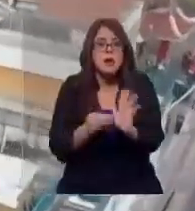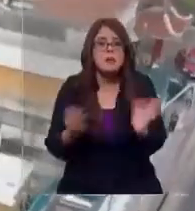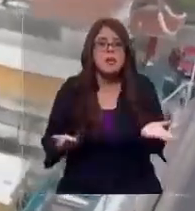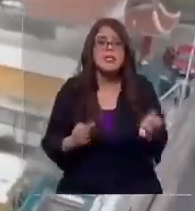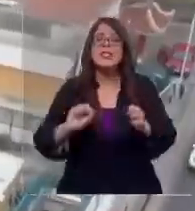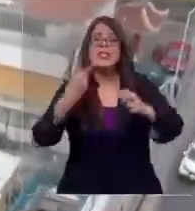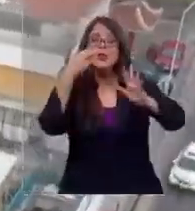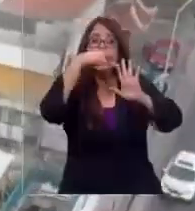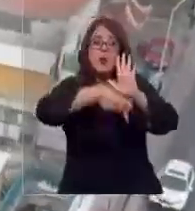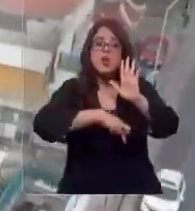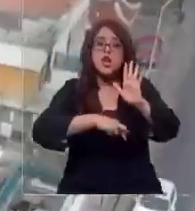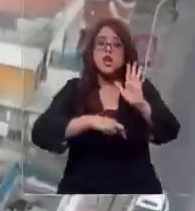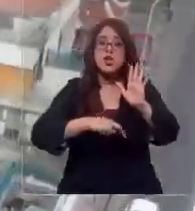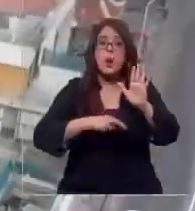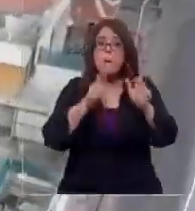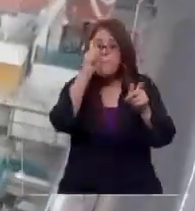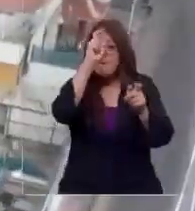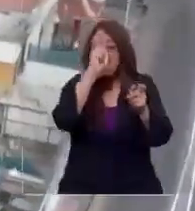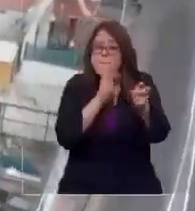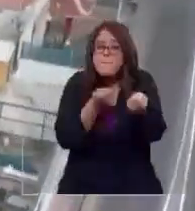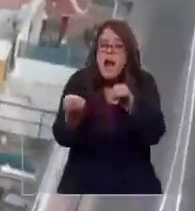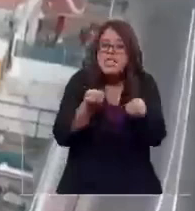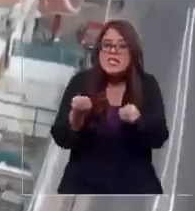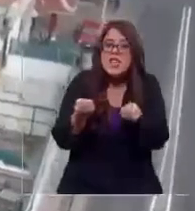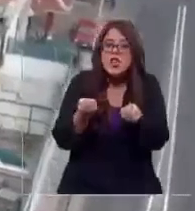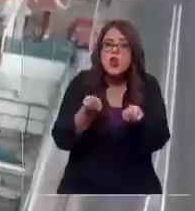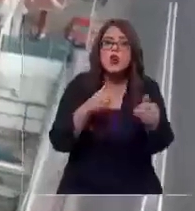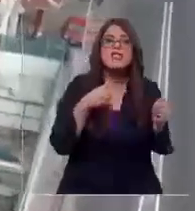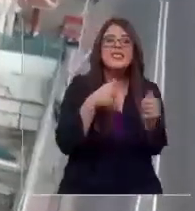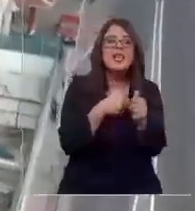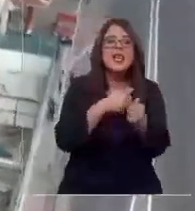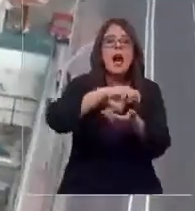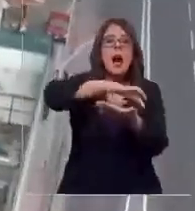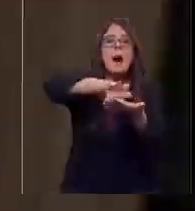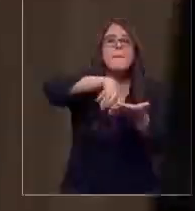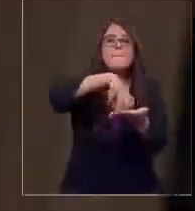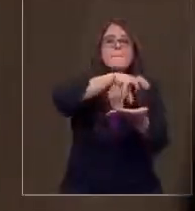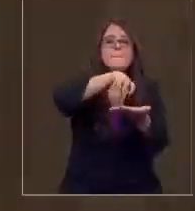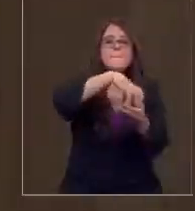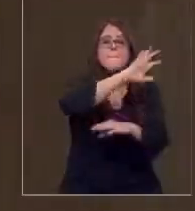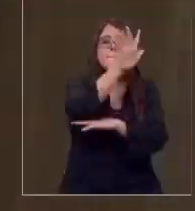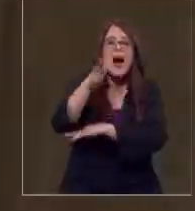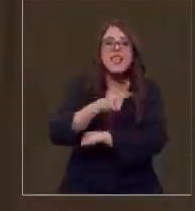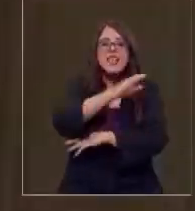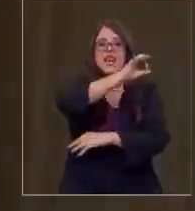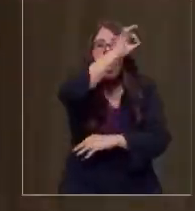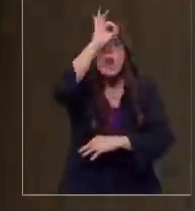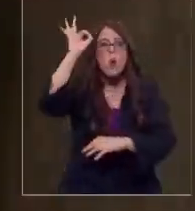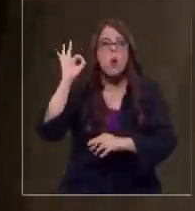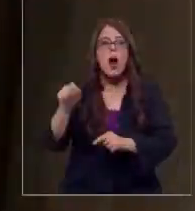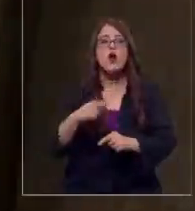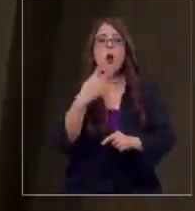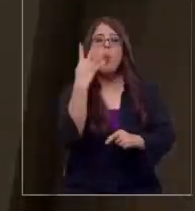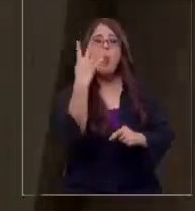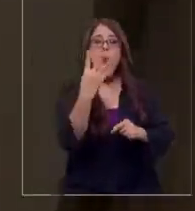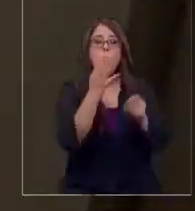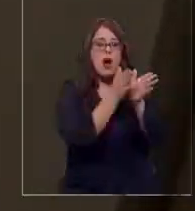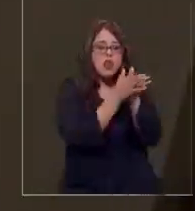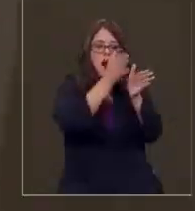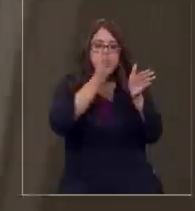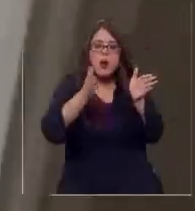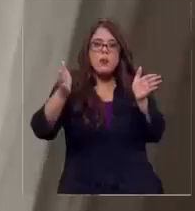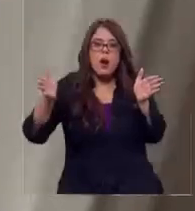segundo proyecto de similares características se emplazará cerca del Parque Araucano en la misma comuna. Son cuatro hectáreas,